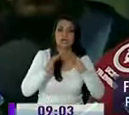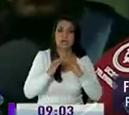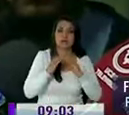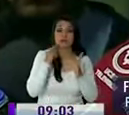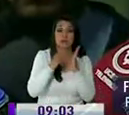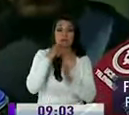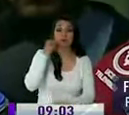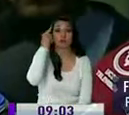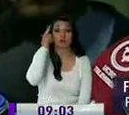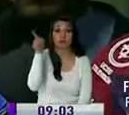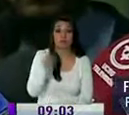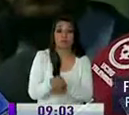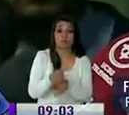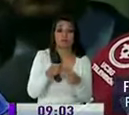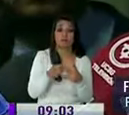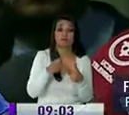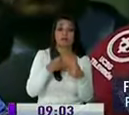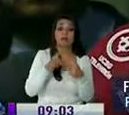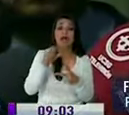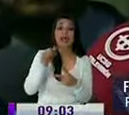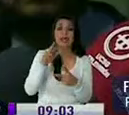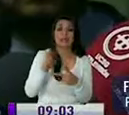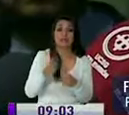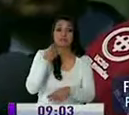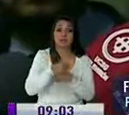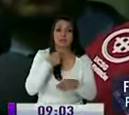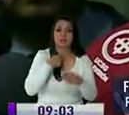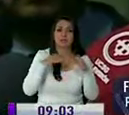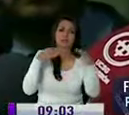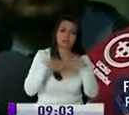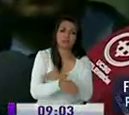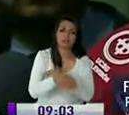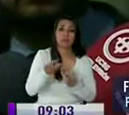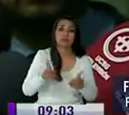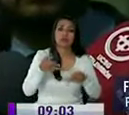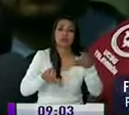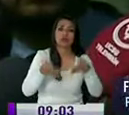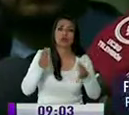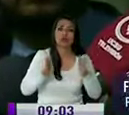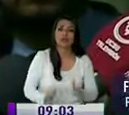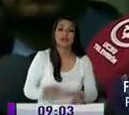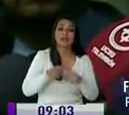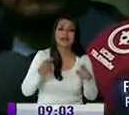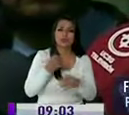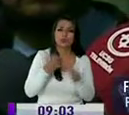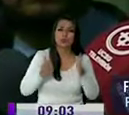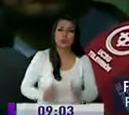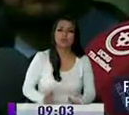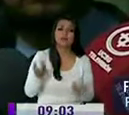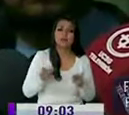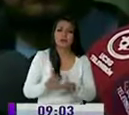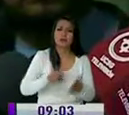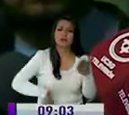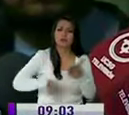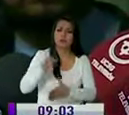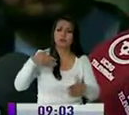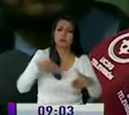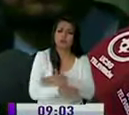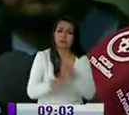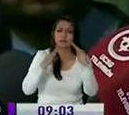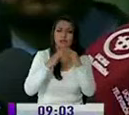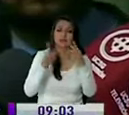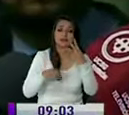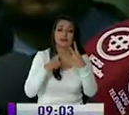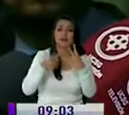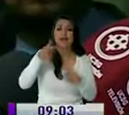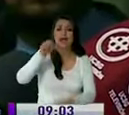a Rafael Correa Alexis Mera pidieron el allanamiento al juez Jorge Blum ex juez Jorge Blum que autorizó el allanamiento a Galo